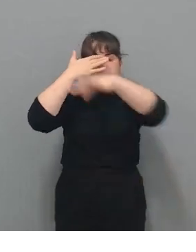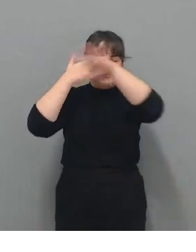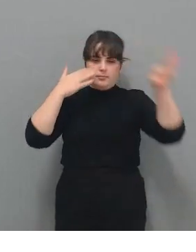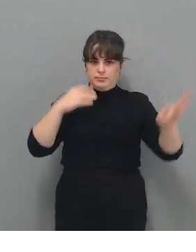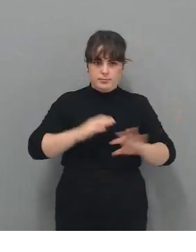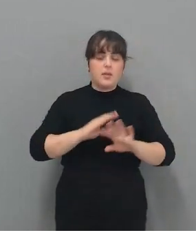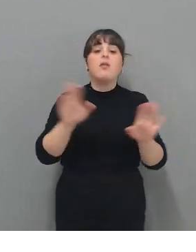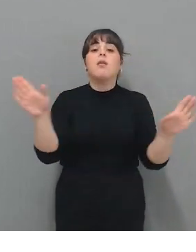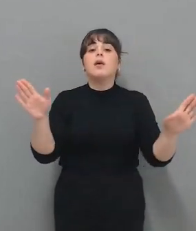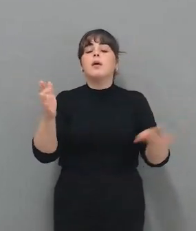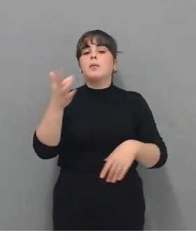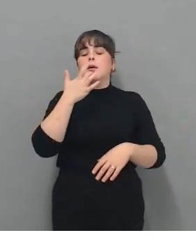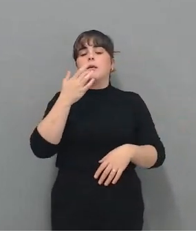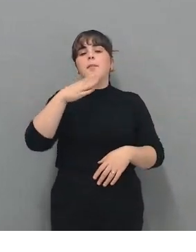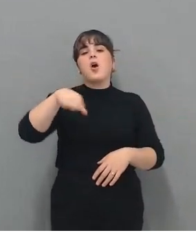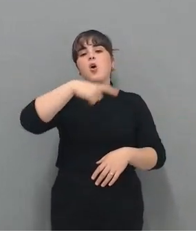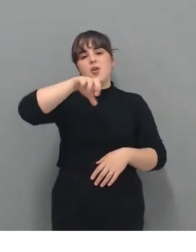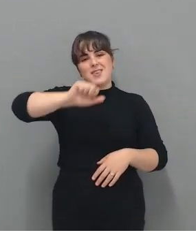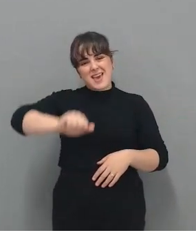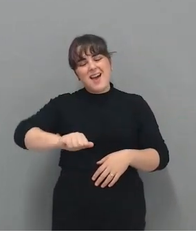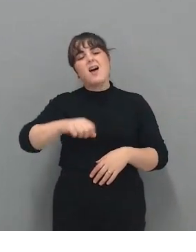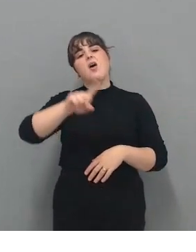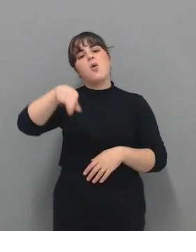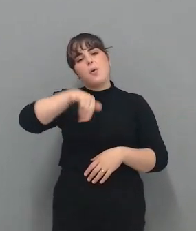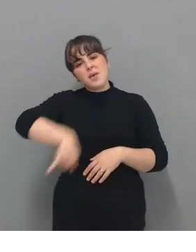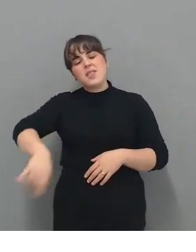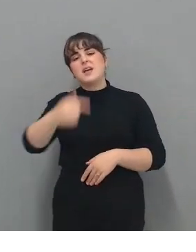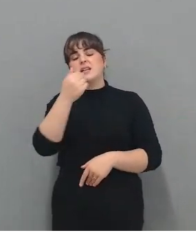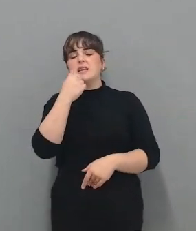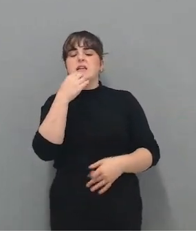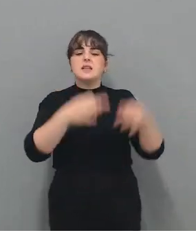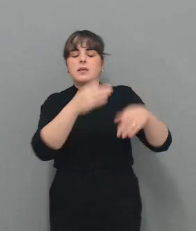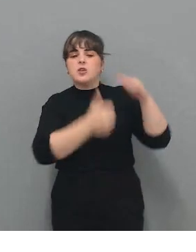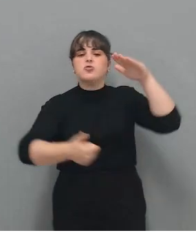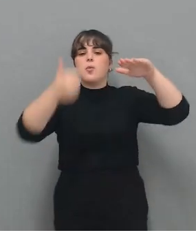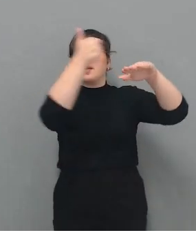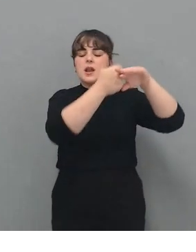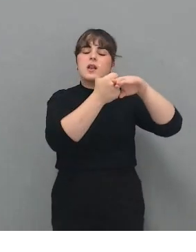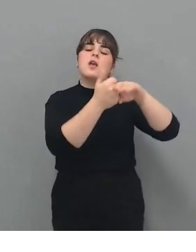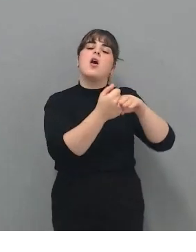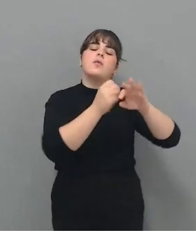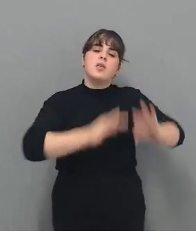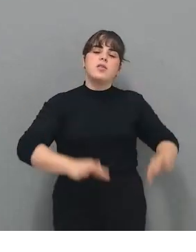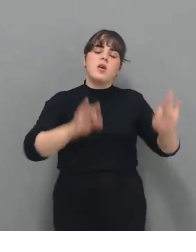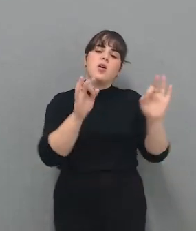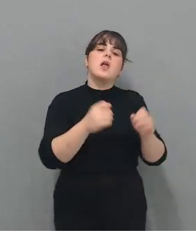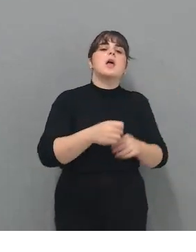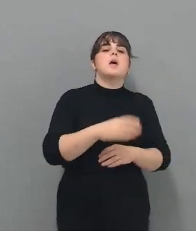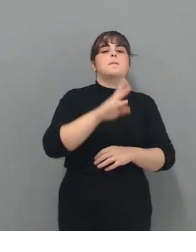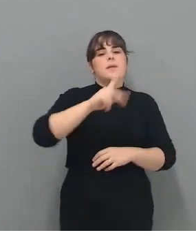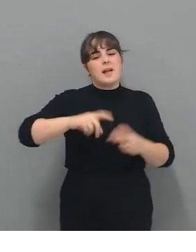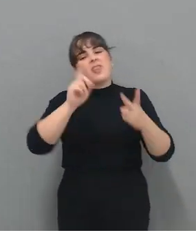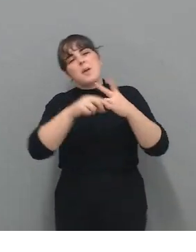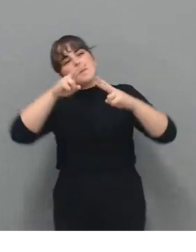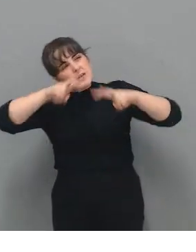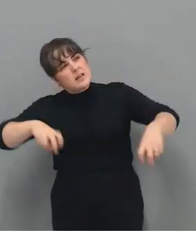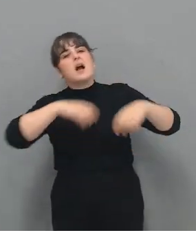Caso Begoña Gómez. Y vemos los titulares que aparece. Tribunal Superior de Justicia, Querella, Abogacía del Estado, Prevaricación, Investigación, Recursos,